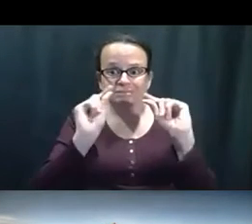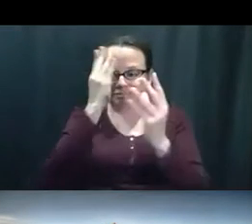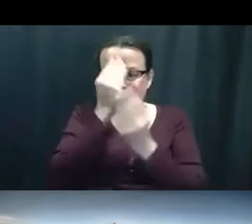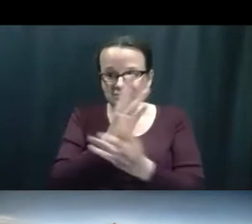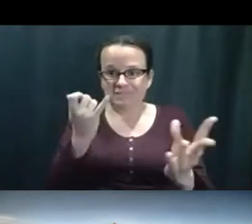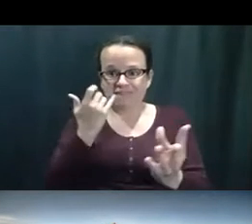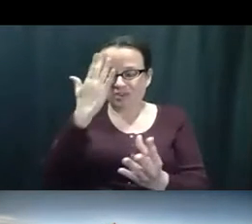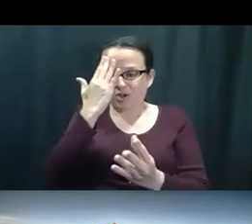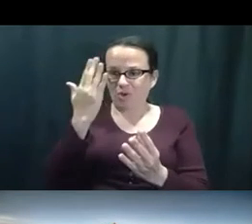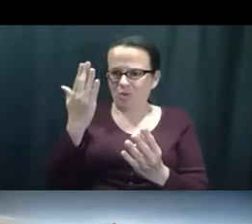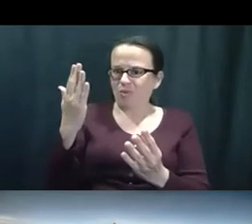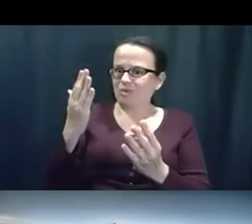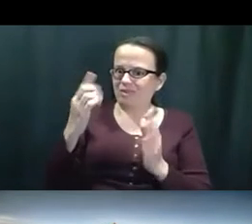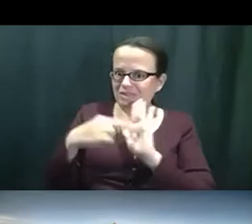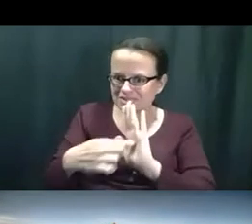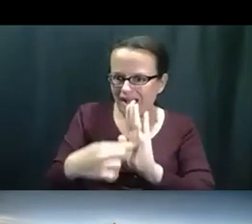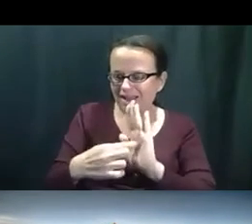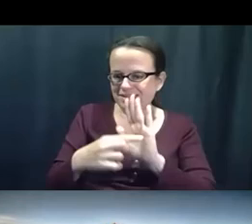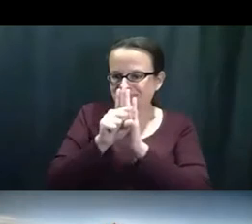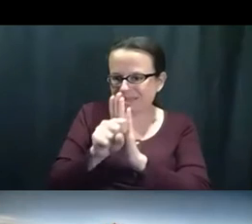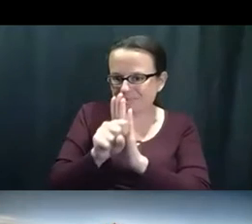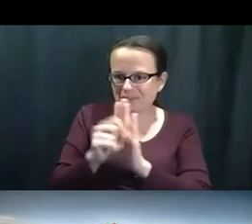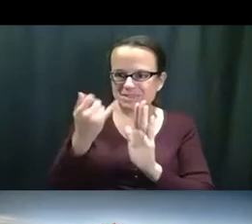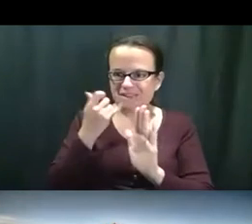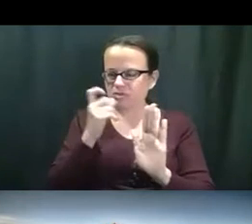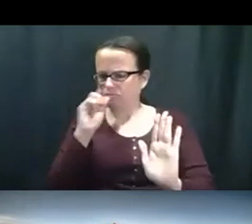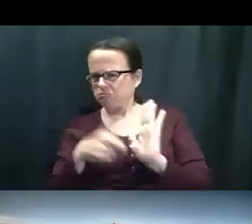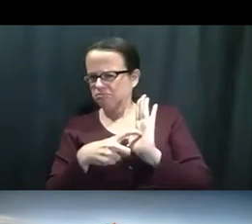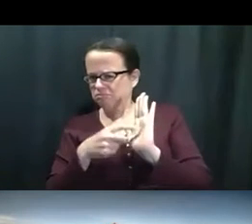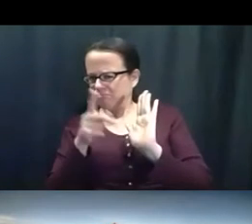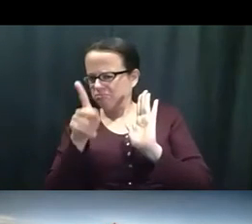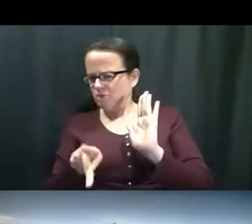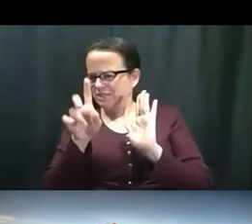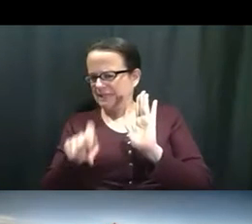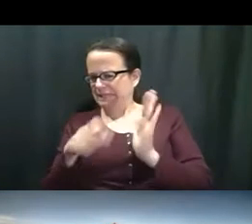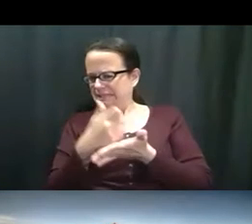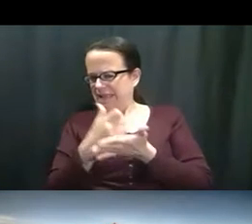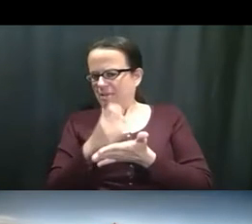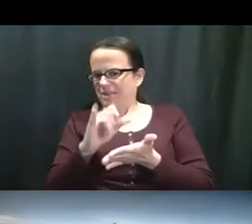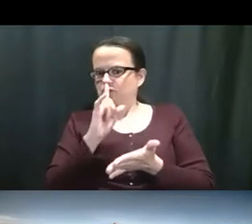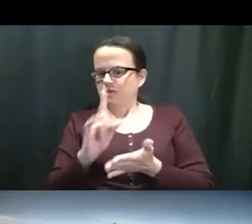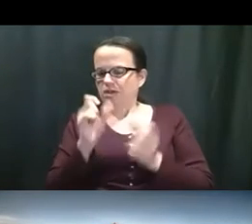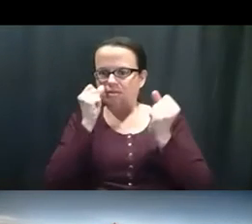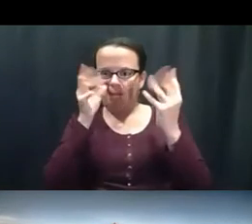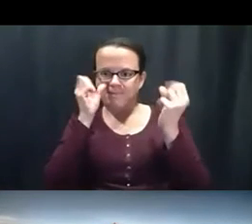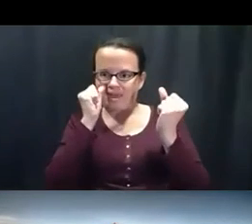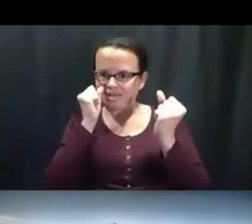Entonces, si usted sabe a alguien, entonces puede identificar a alguien o alguien que necesita ayuda.